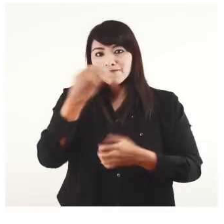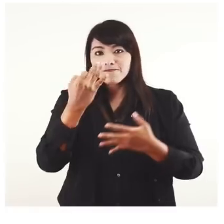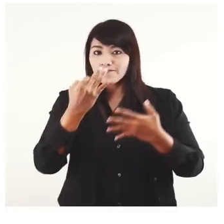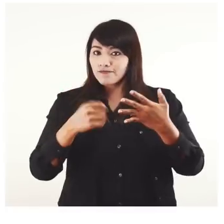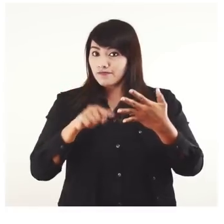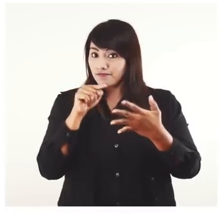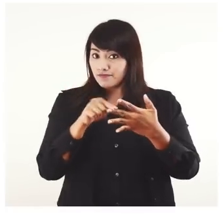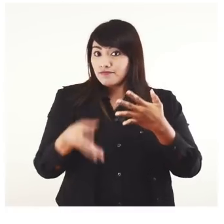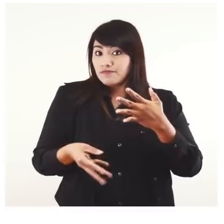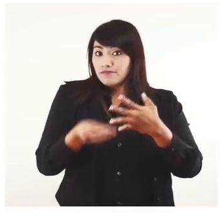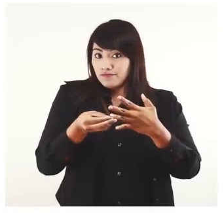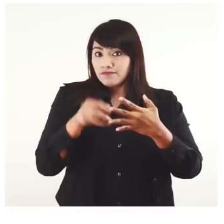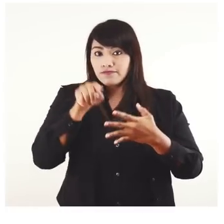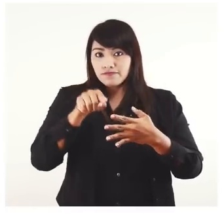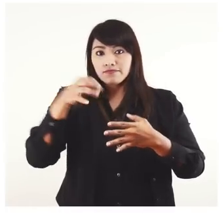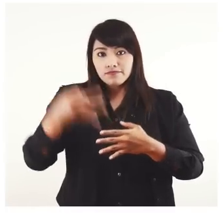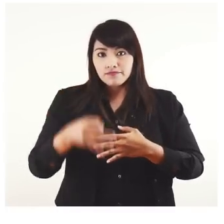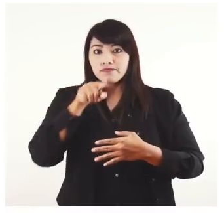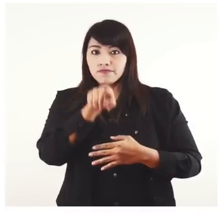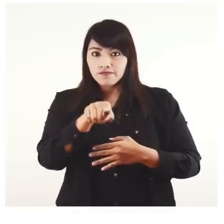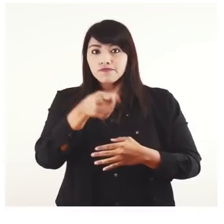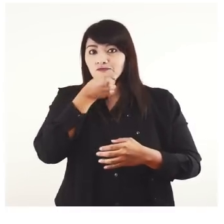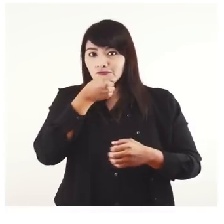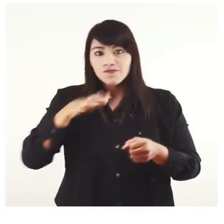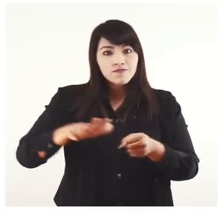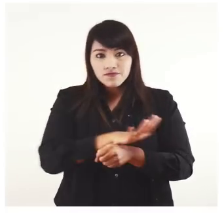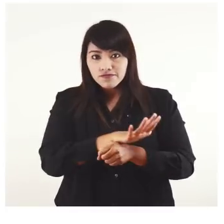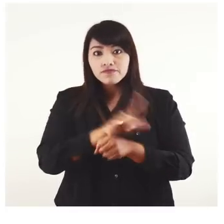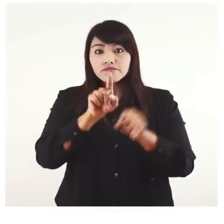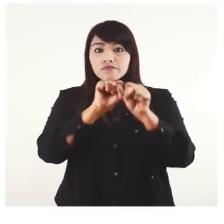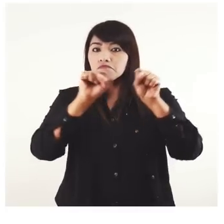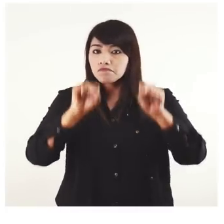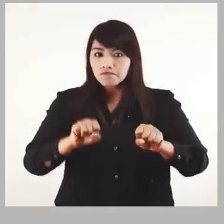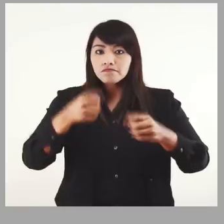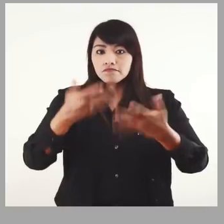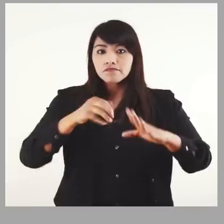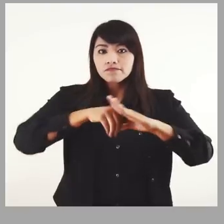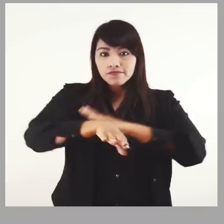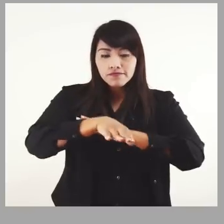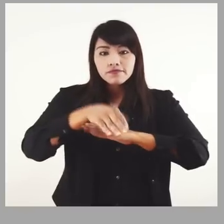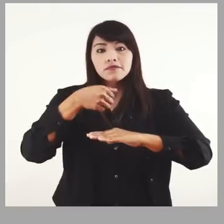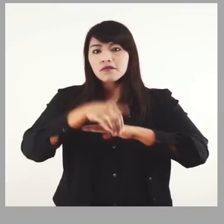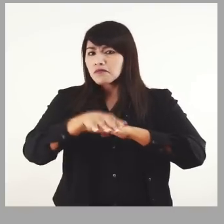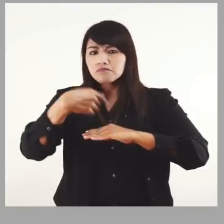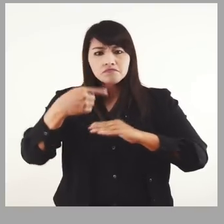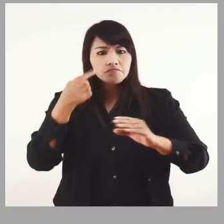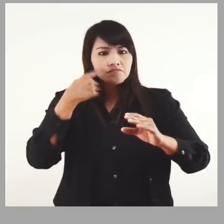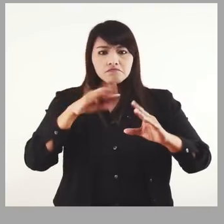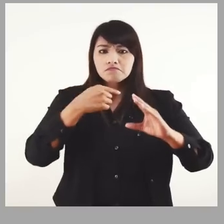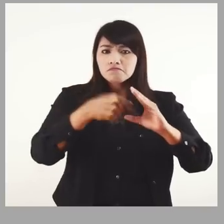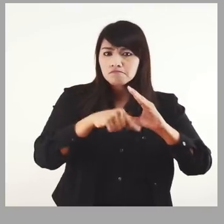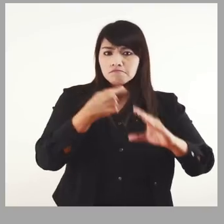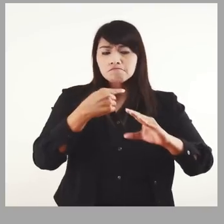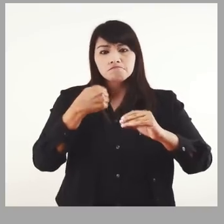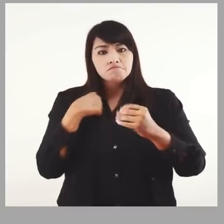solicita. Debes validar tus datos consultando un correo electrónico que el sistema te envía. Siempre revisa correos